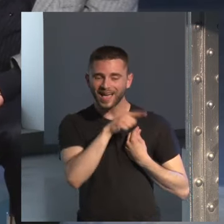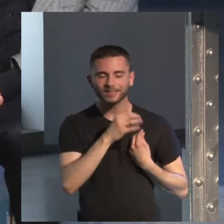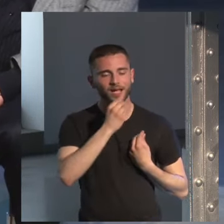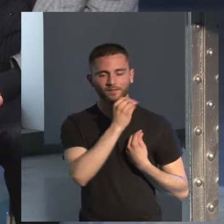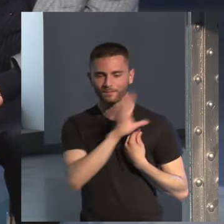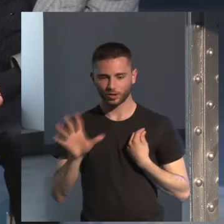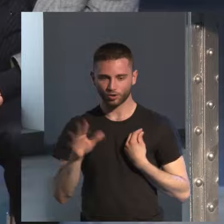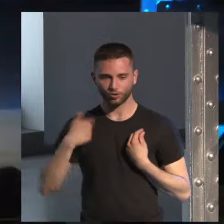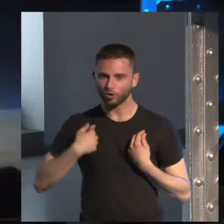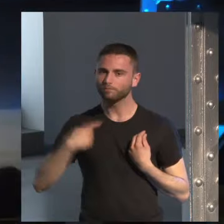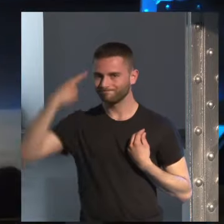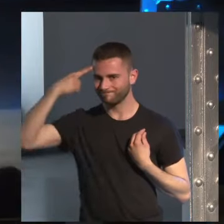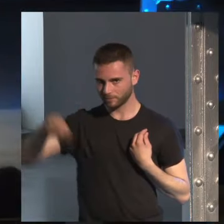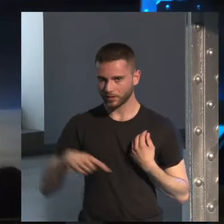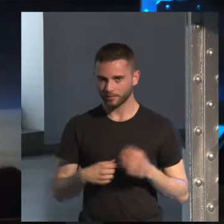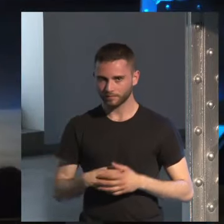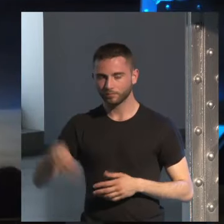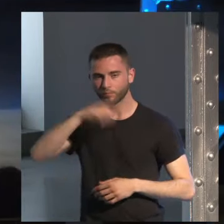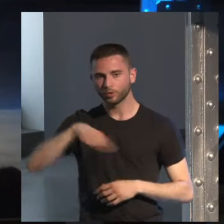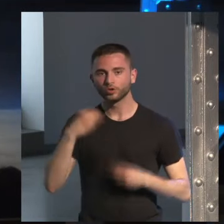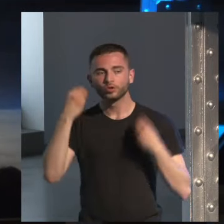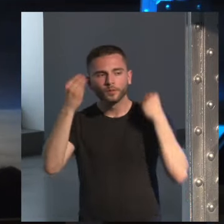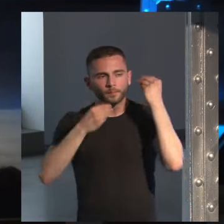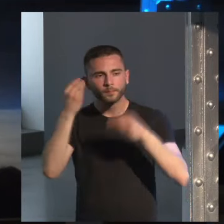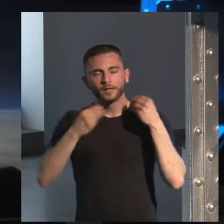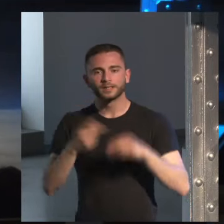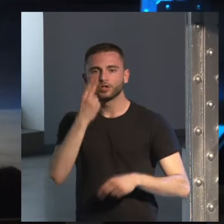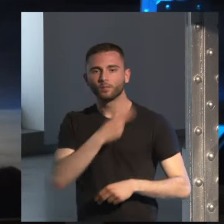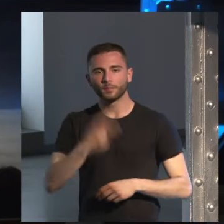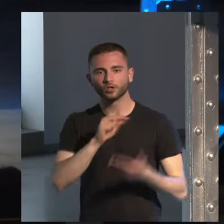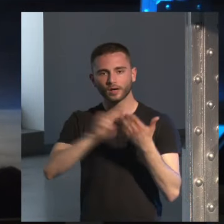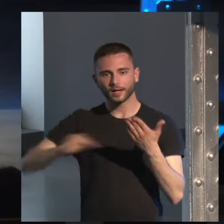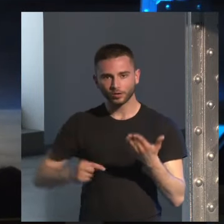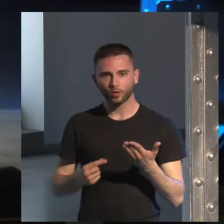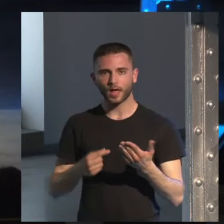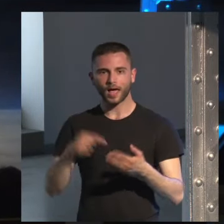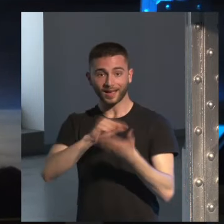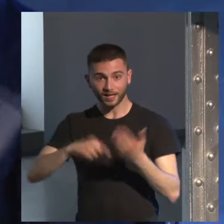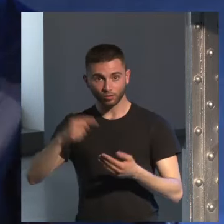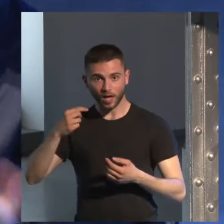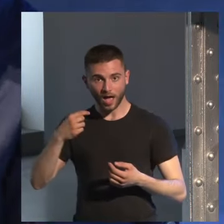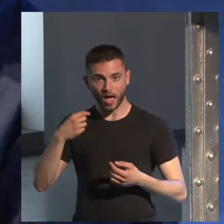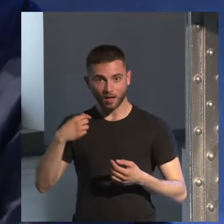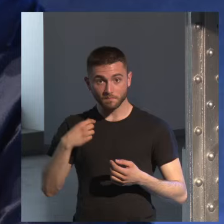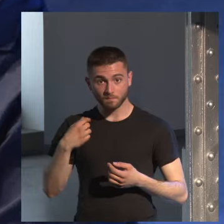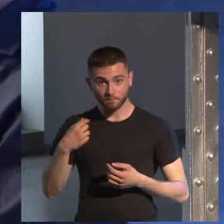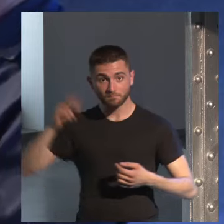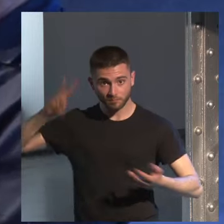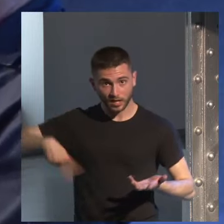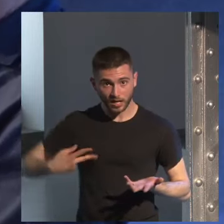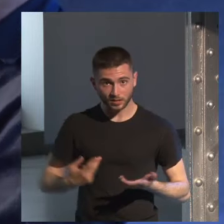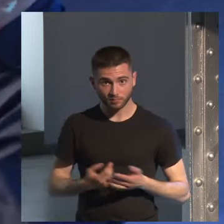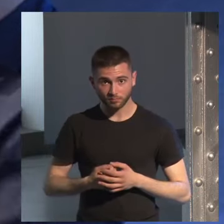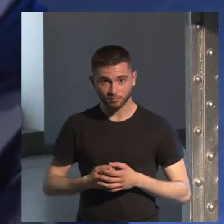creéis en la literatura creéis en el compromiso de los escritores y utilizar la literatura como herramienta de compromiso creéis en la